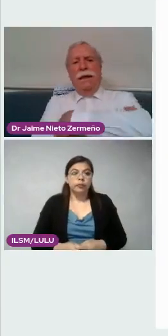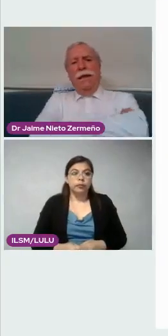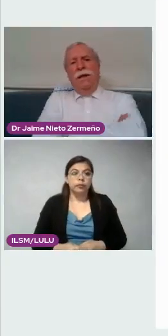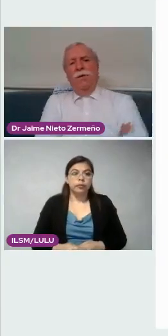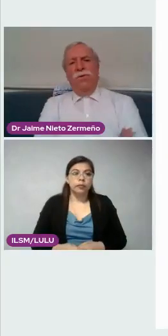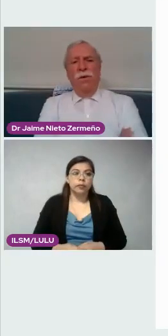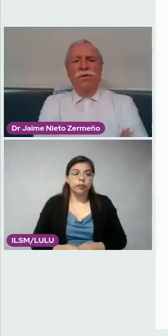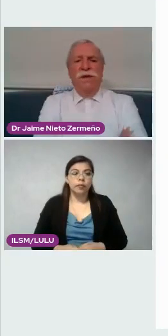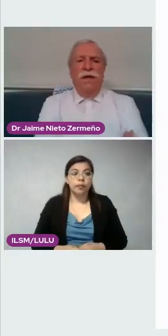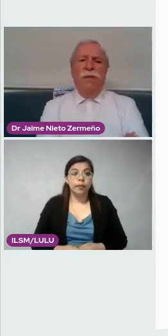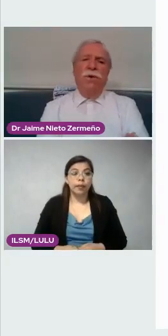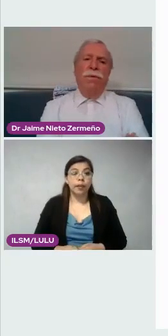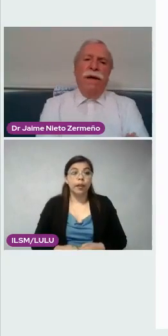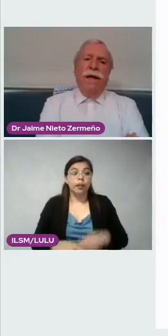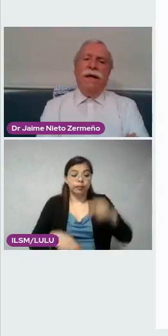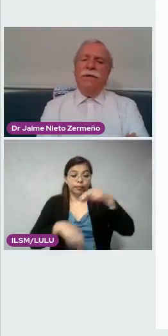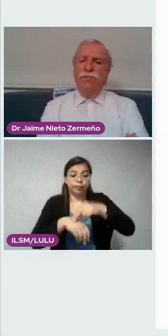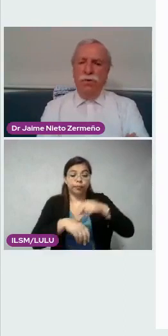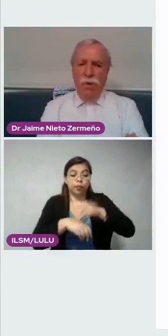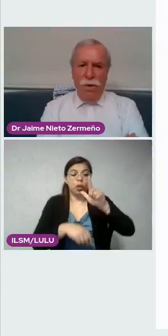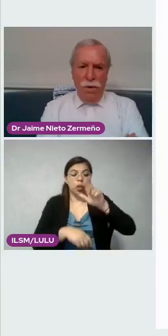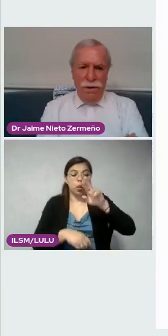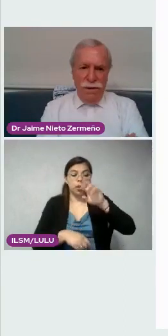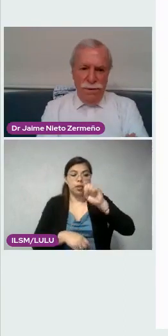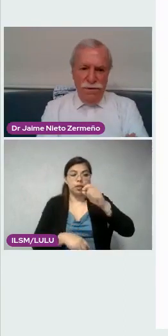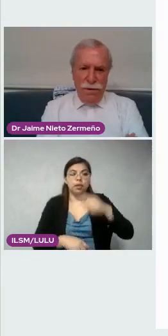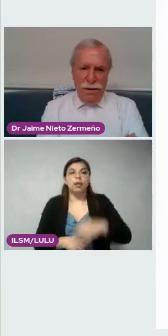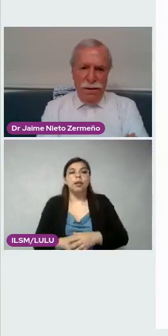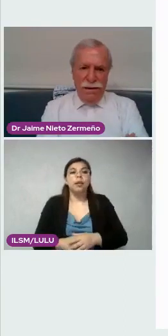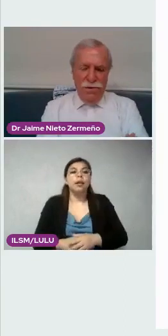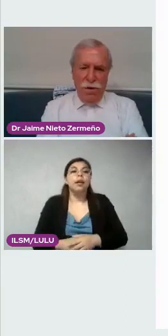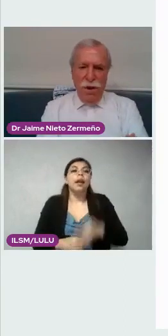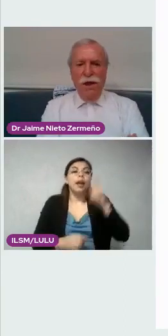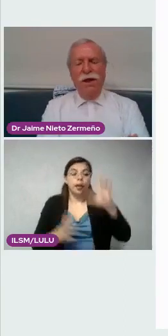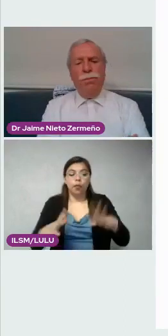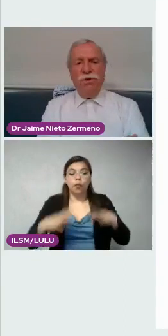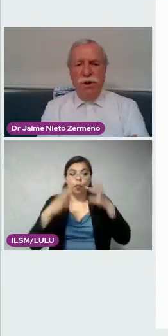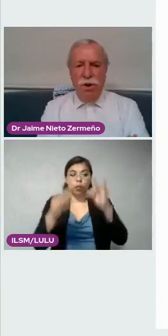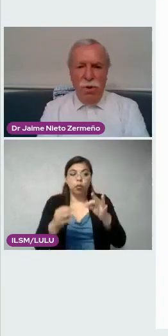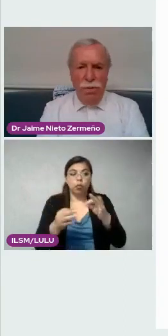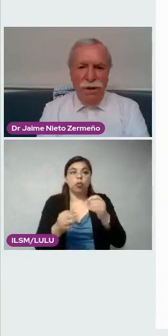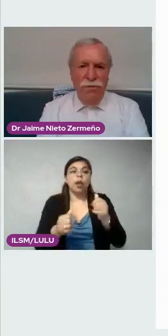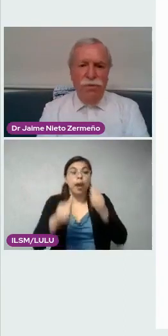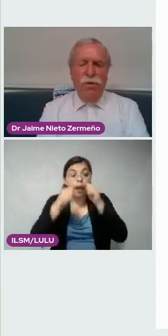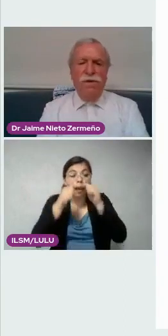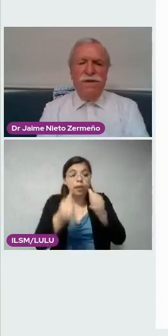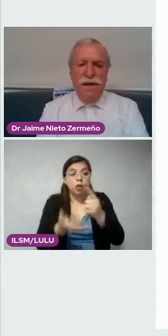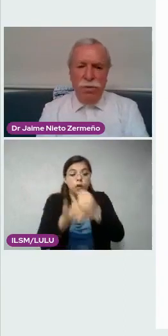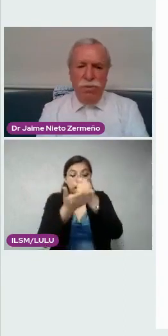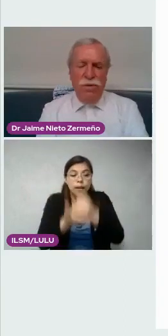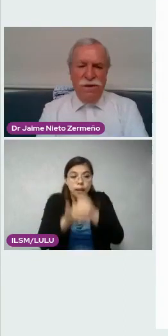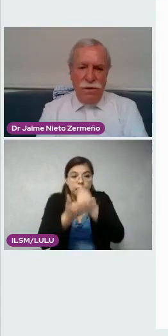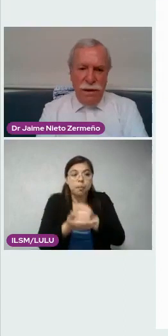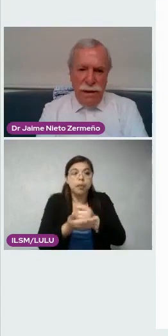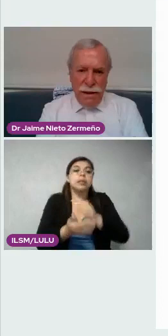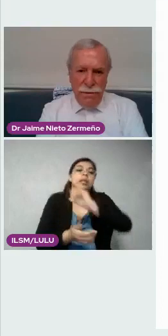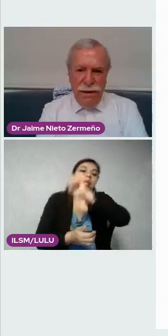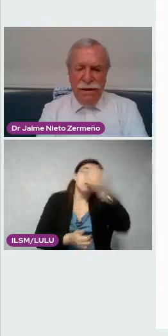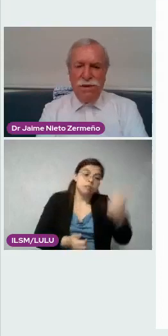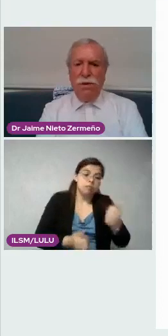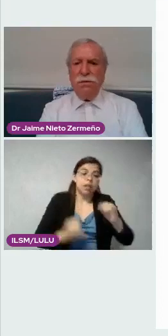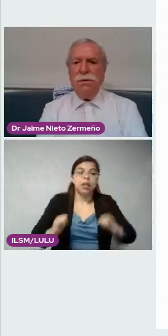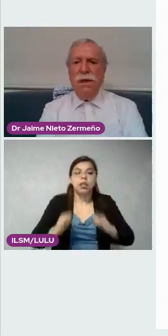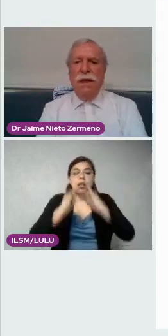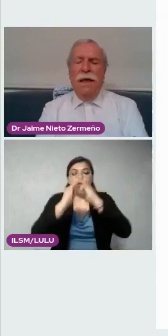El doctor Luis Guillermo Ibarra fundó el servicio de rehabilitación y posteriormente fundó el Instituto Nacional de